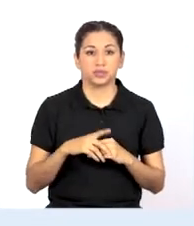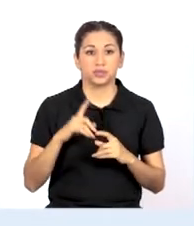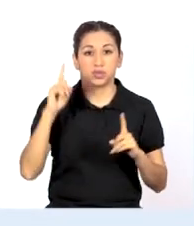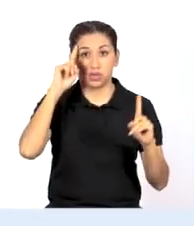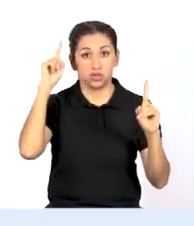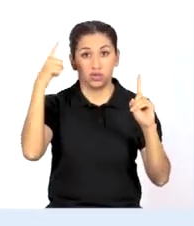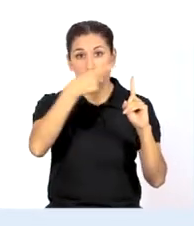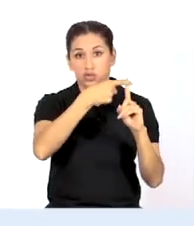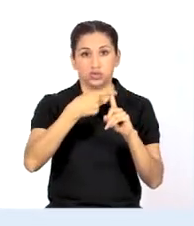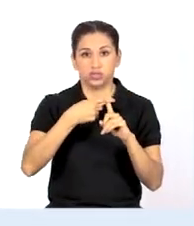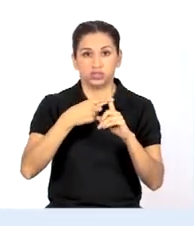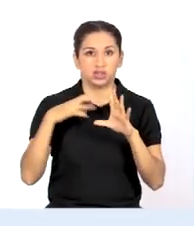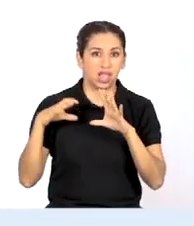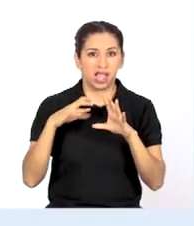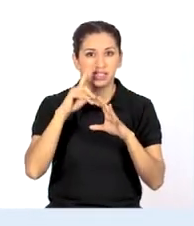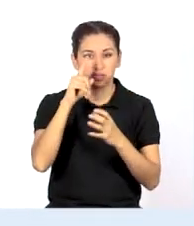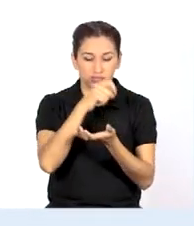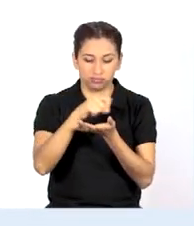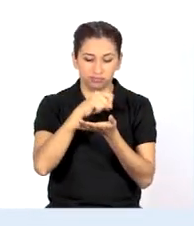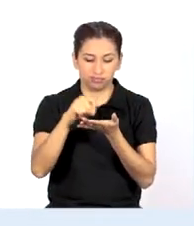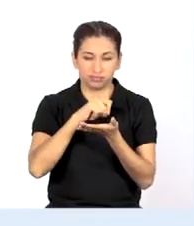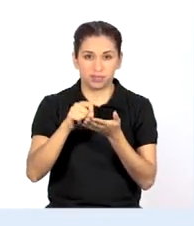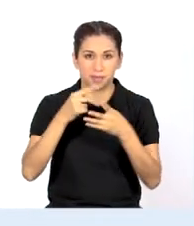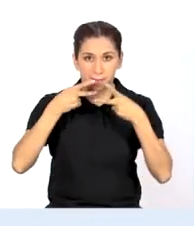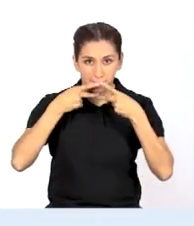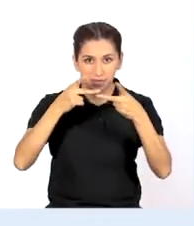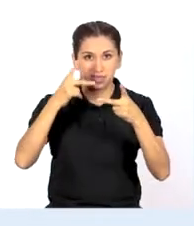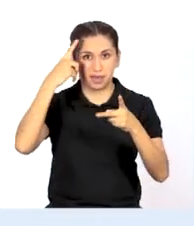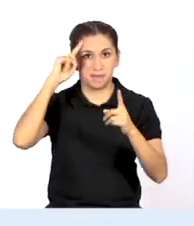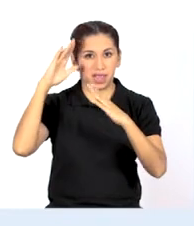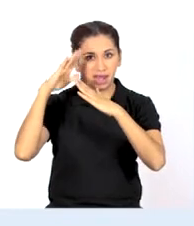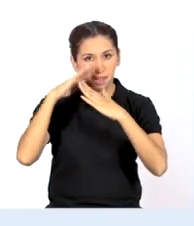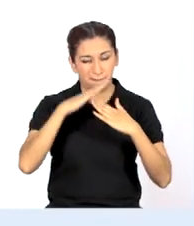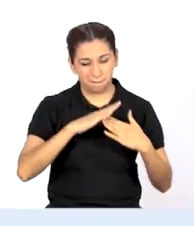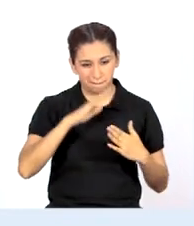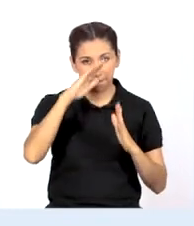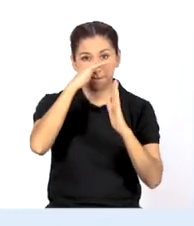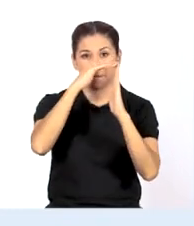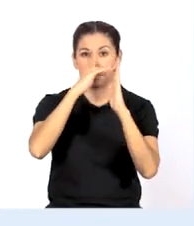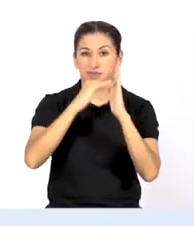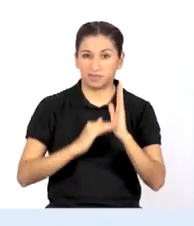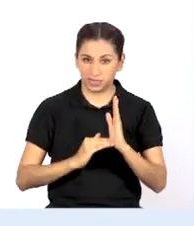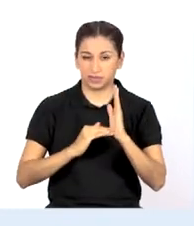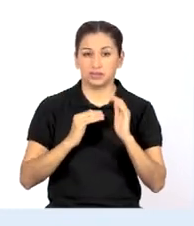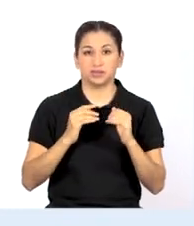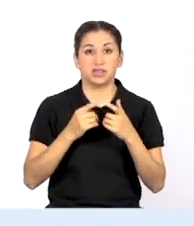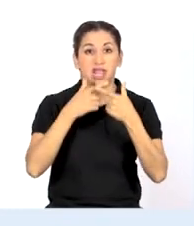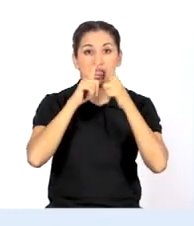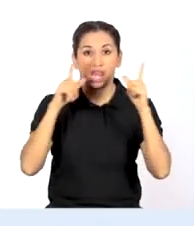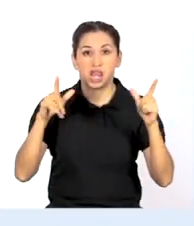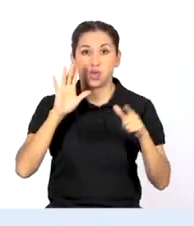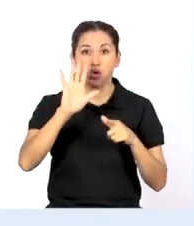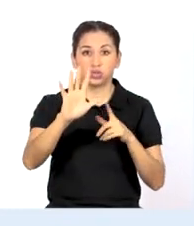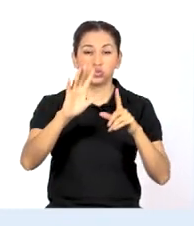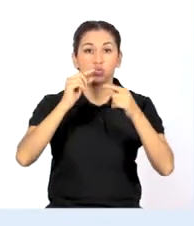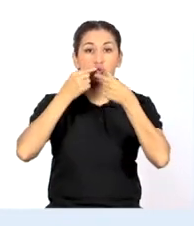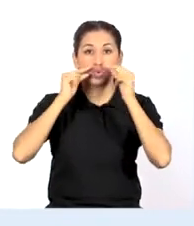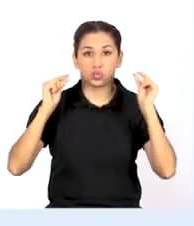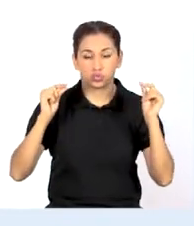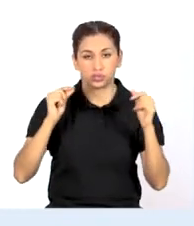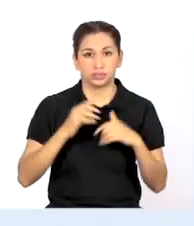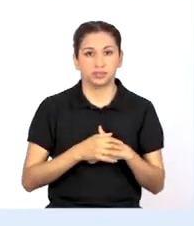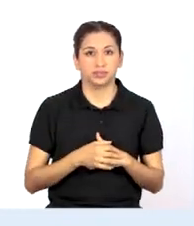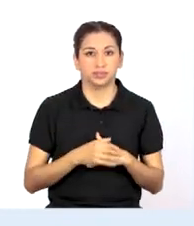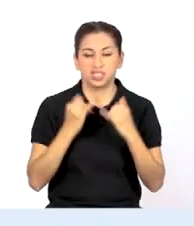Reto de dar un mensaje para enfrentar la discriminación en lengua indígena